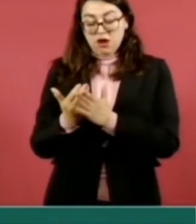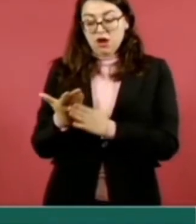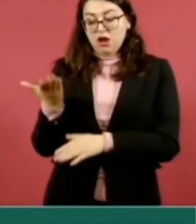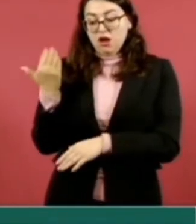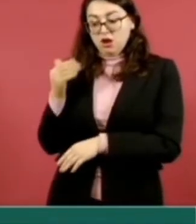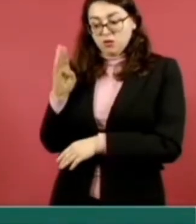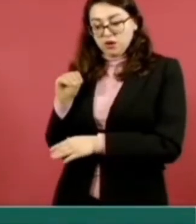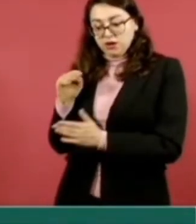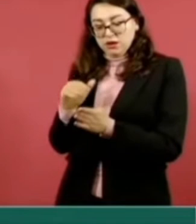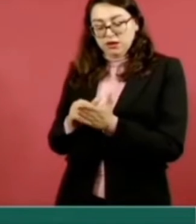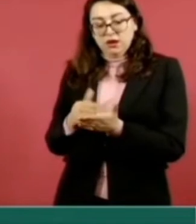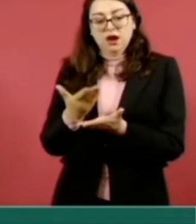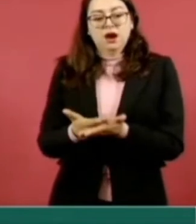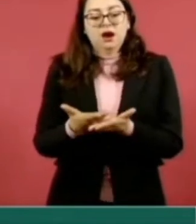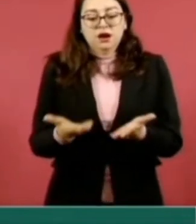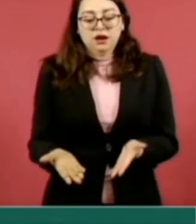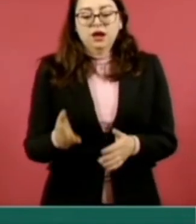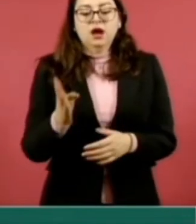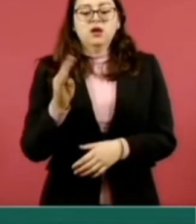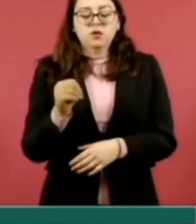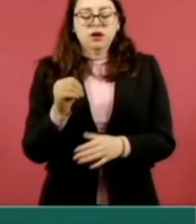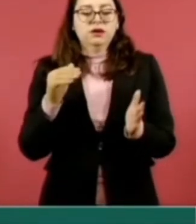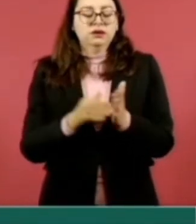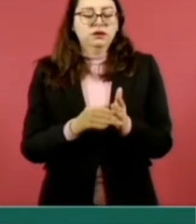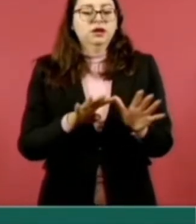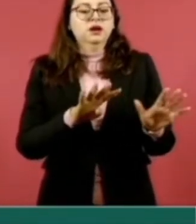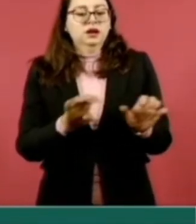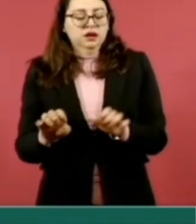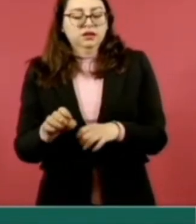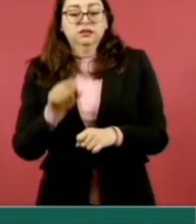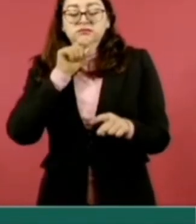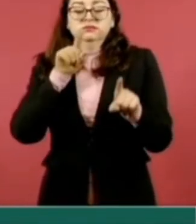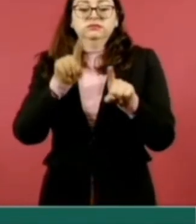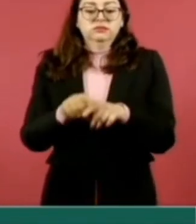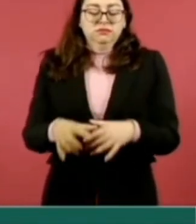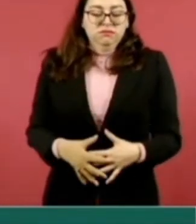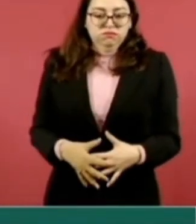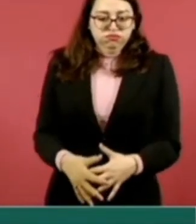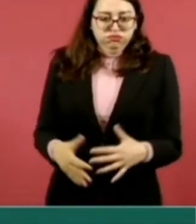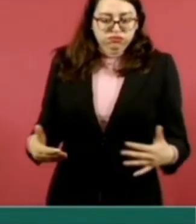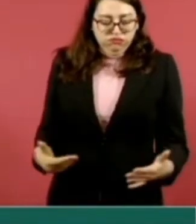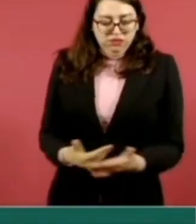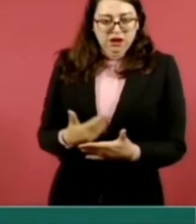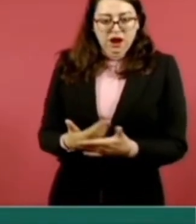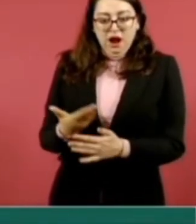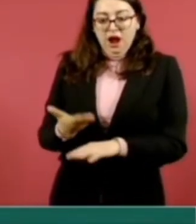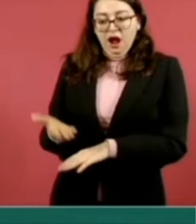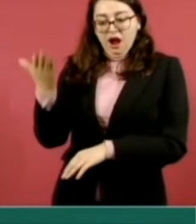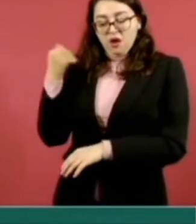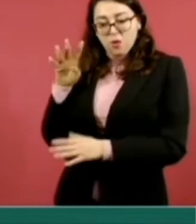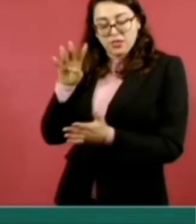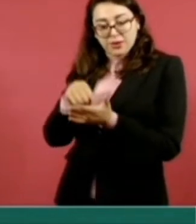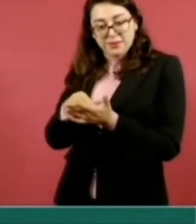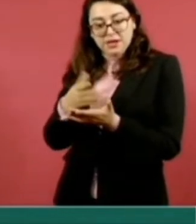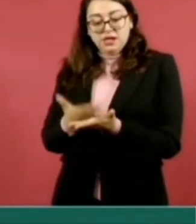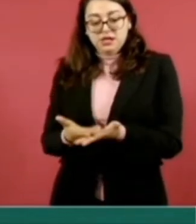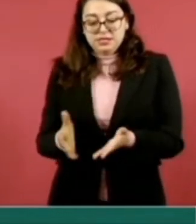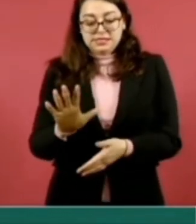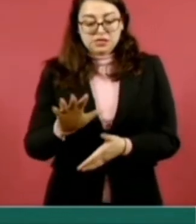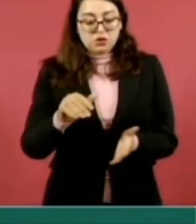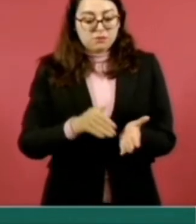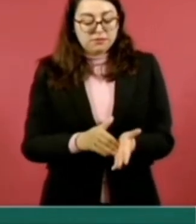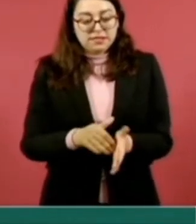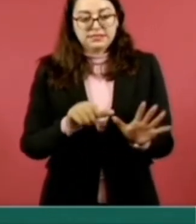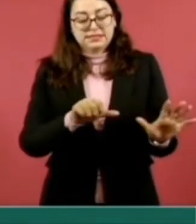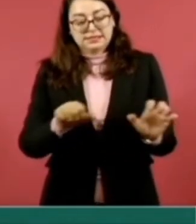188 a 9 mil 923. También el número de partos creció en un 20 por ciento, de 4 mil 681 a 5 mil